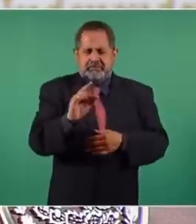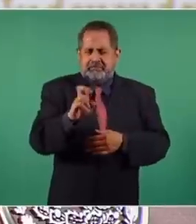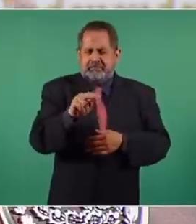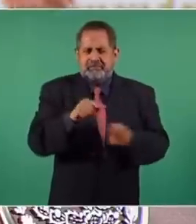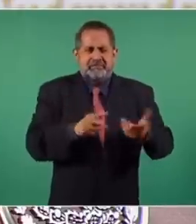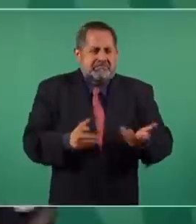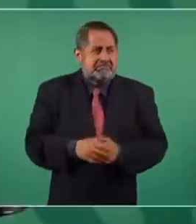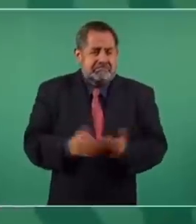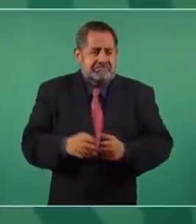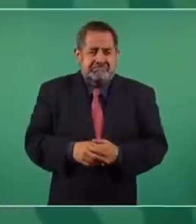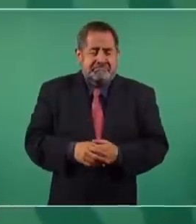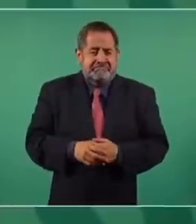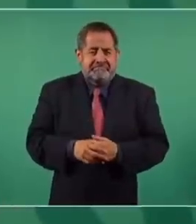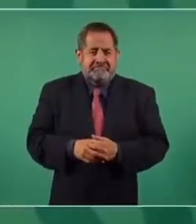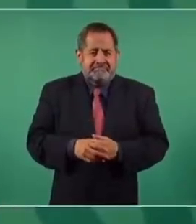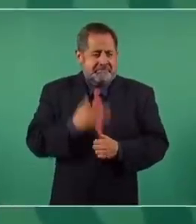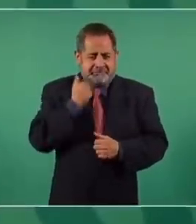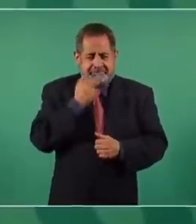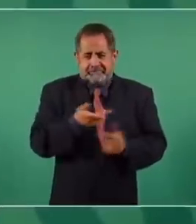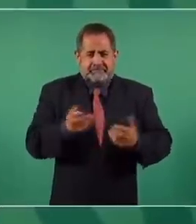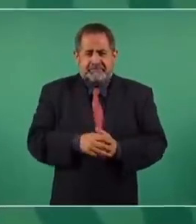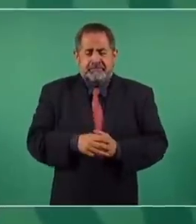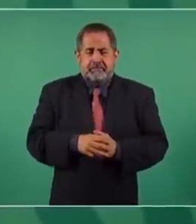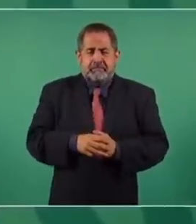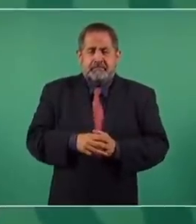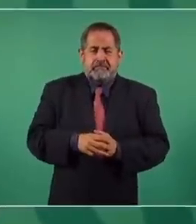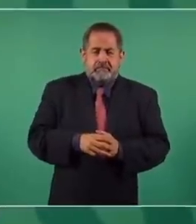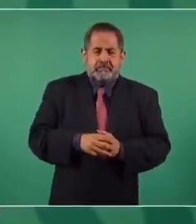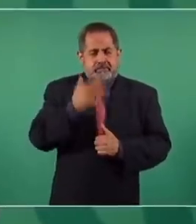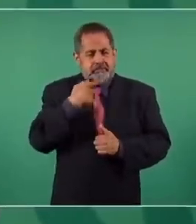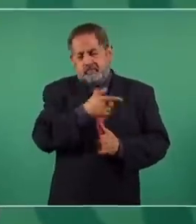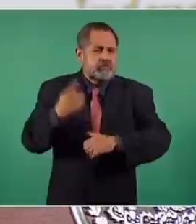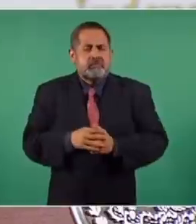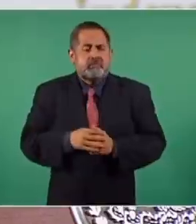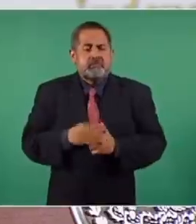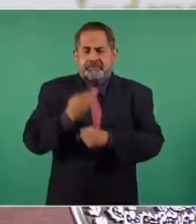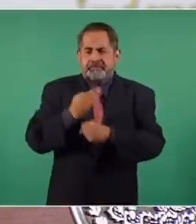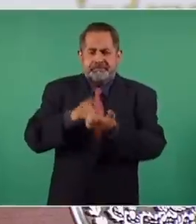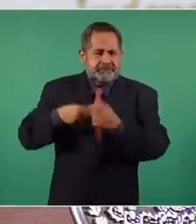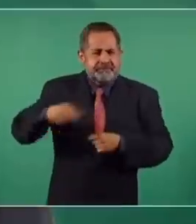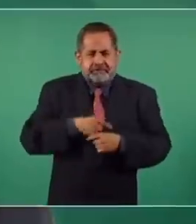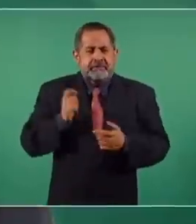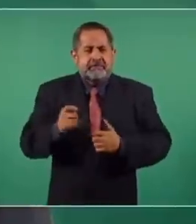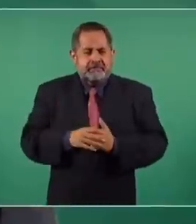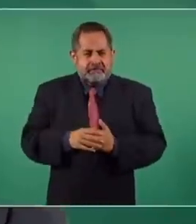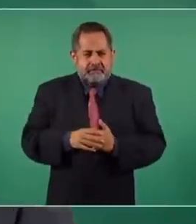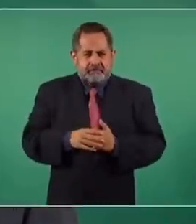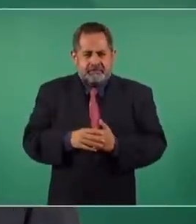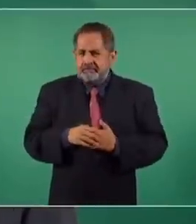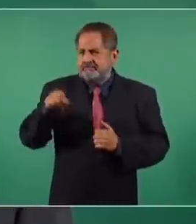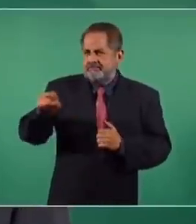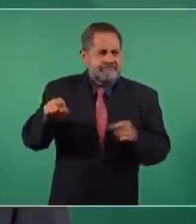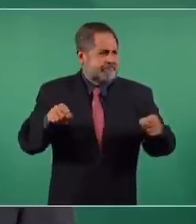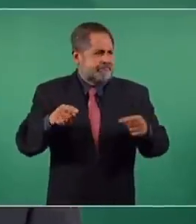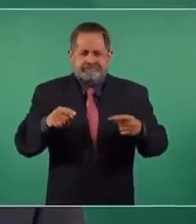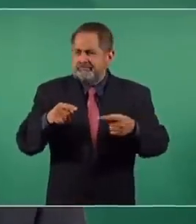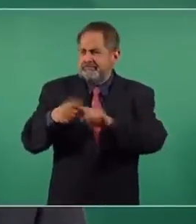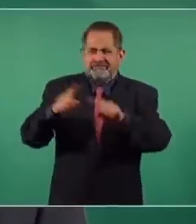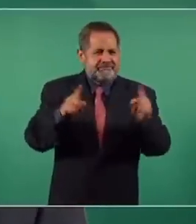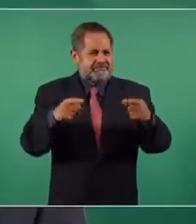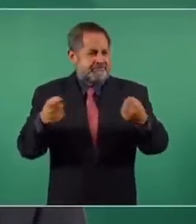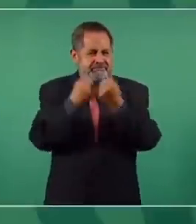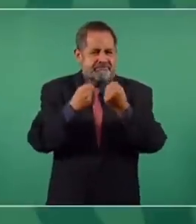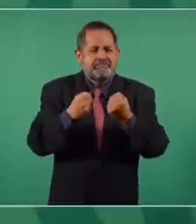Frena. Pero no se sostuvo. Estamos resolviendo nuestras diferencias por la vía